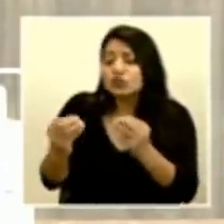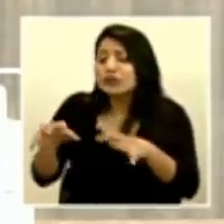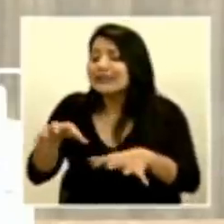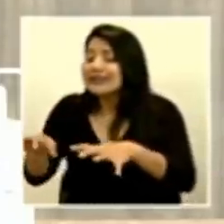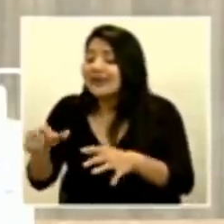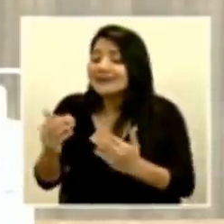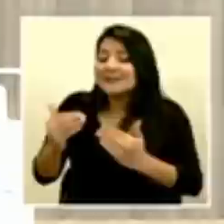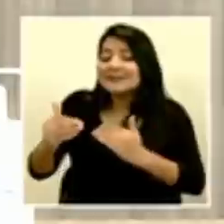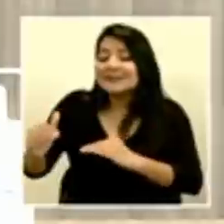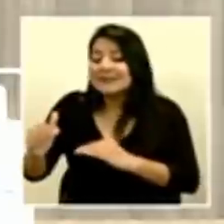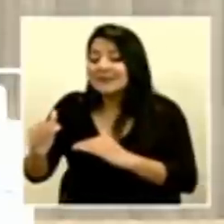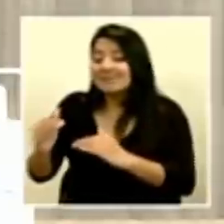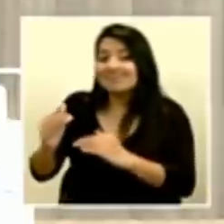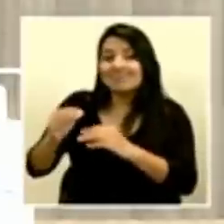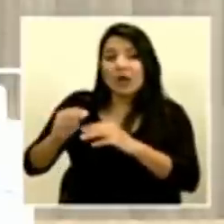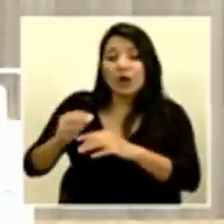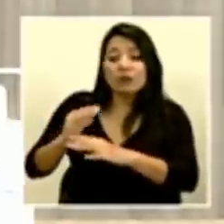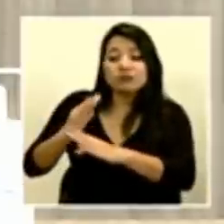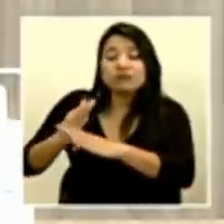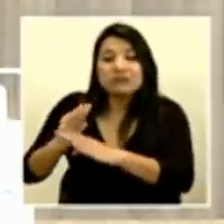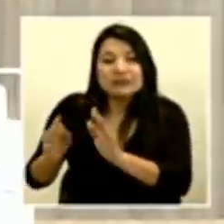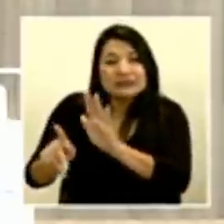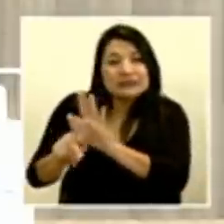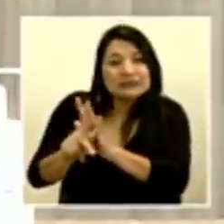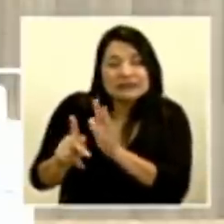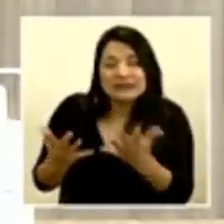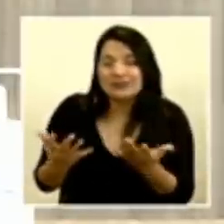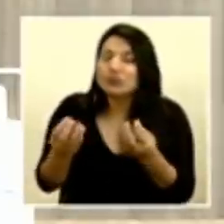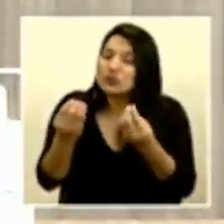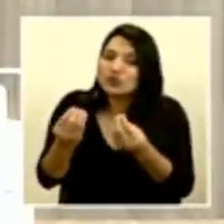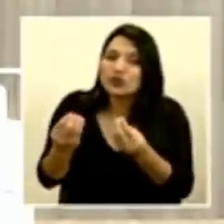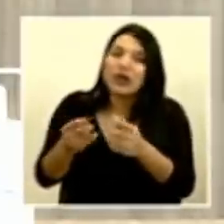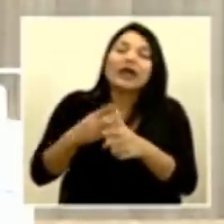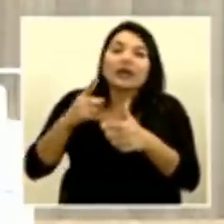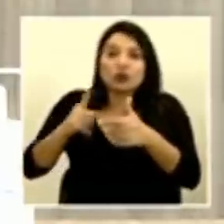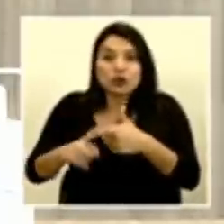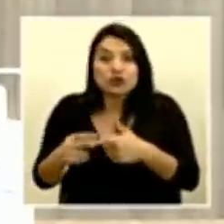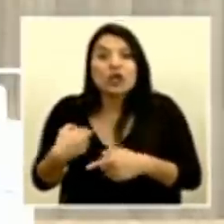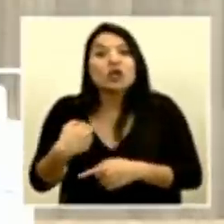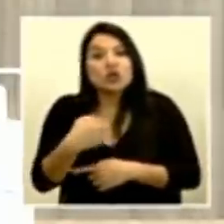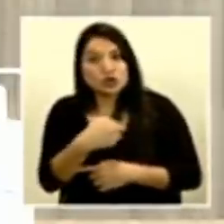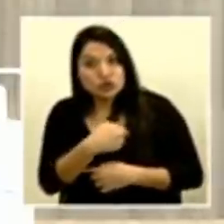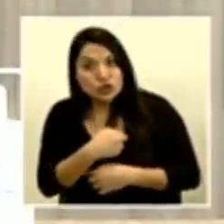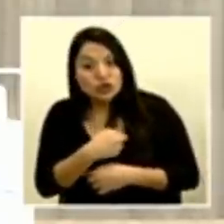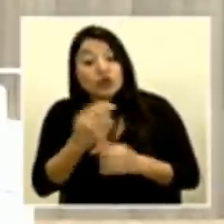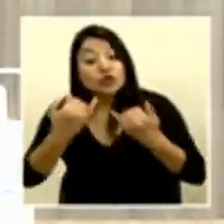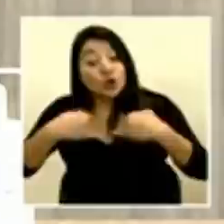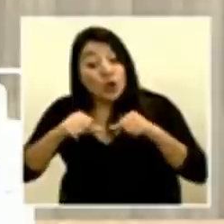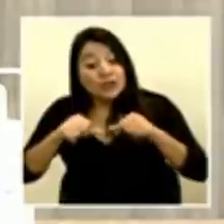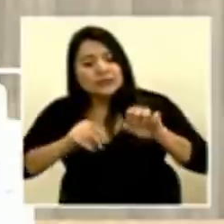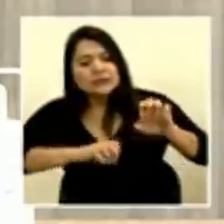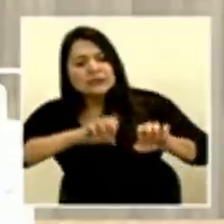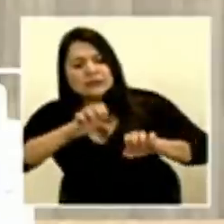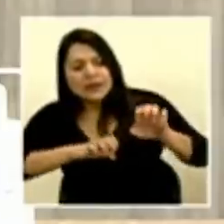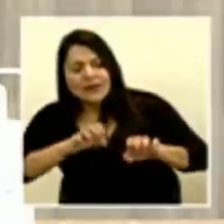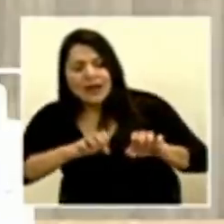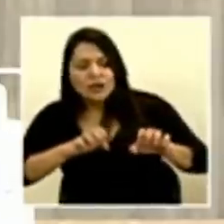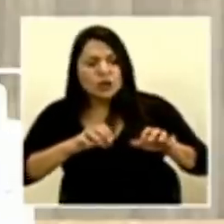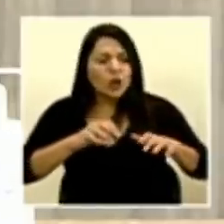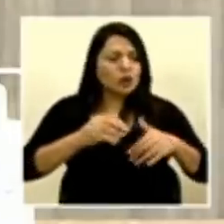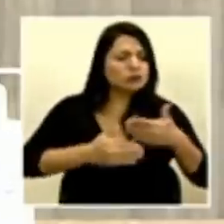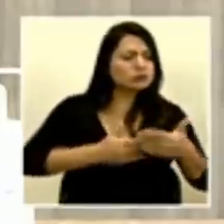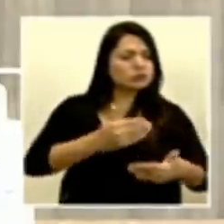el comportamiento de los casos y cómo podemos, con base en esto y otros parámetros epidemiológicos, ir